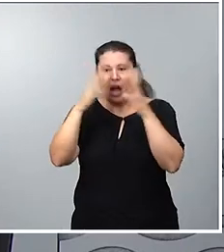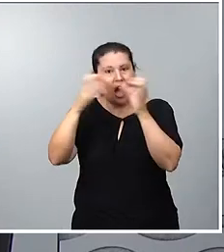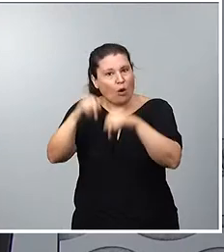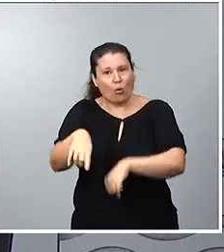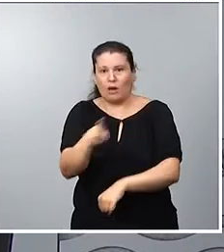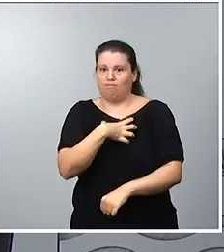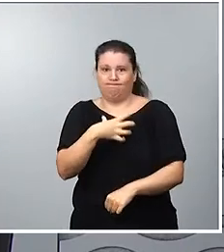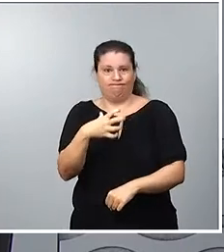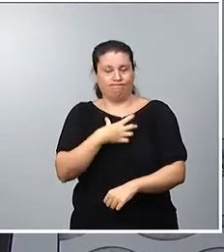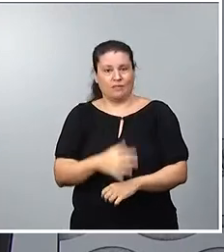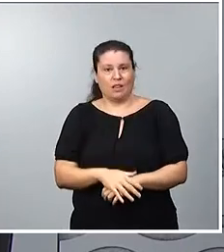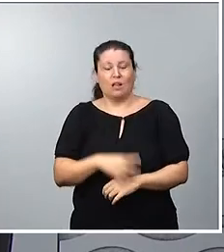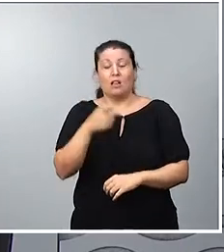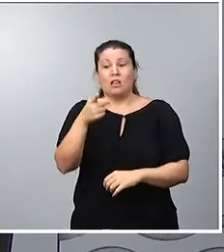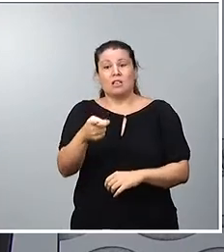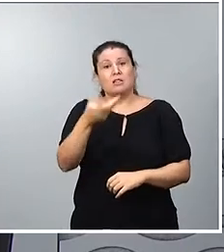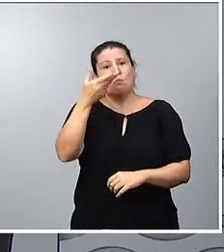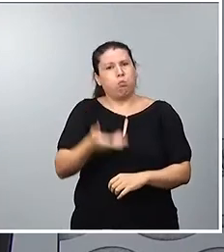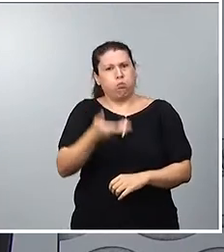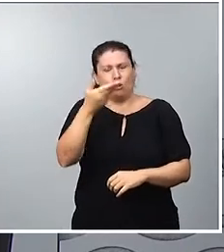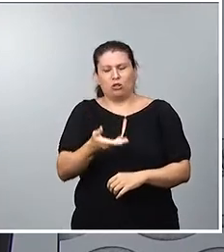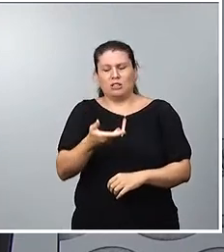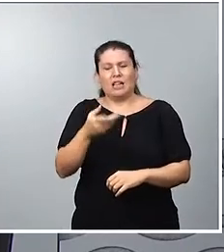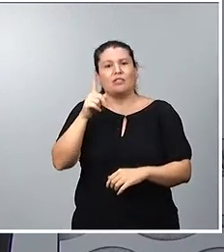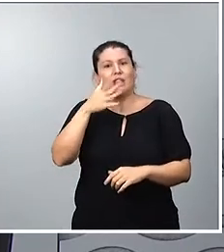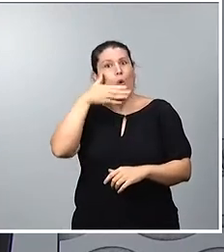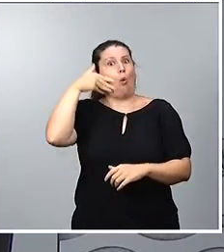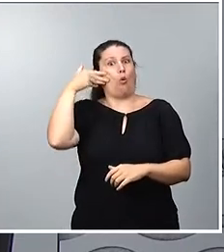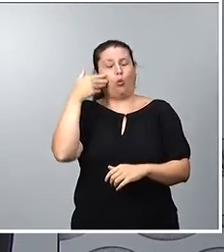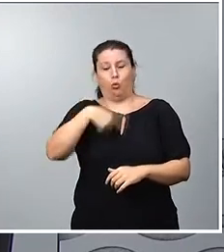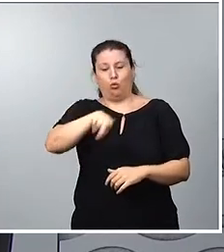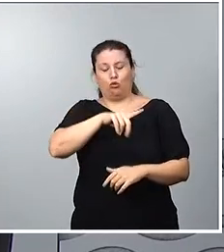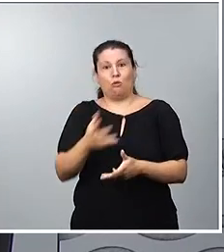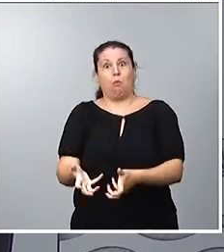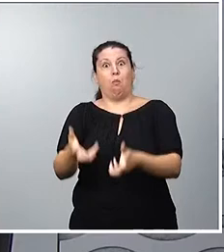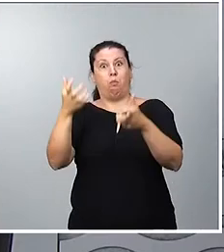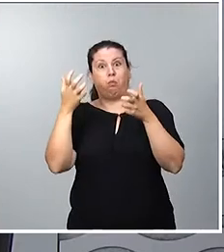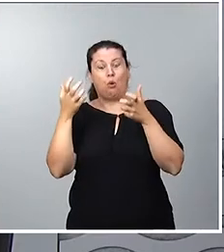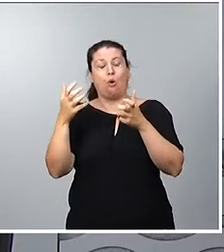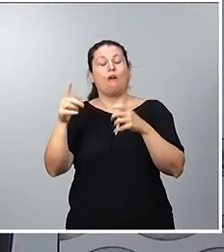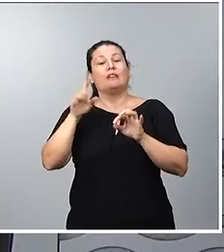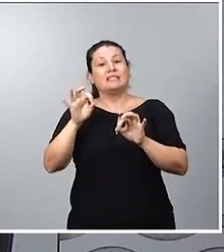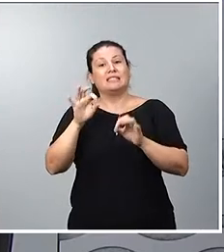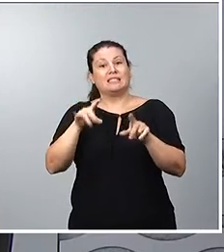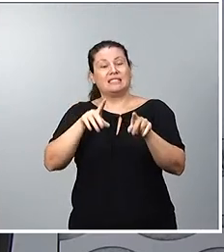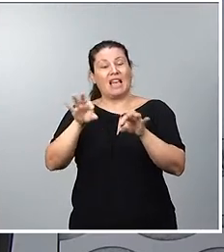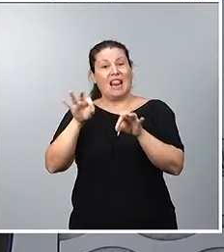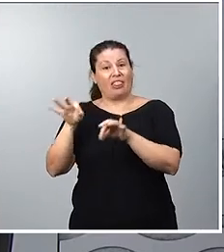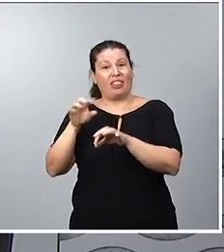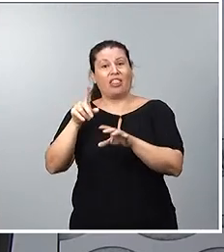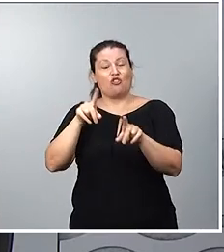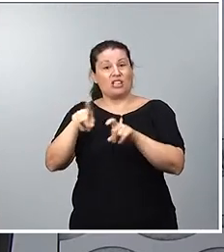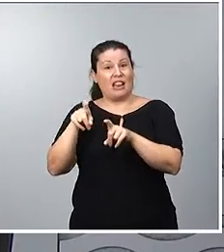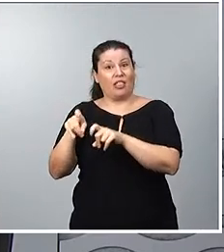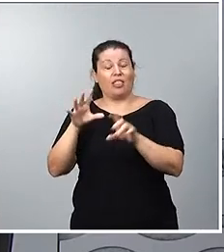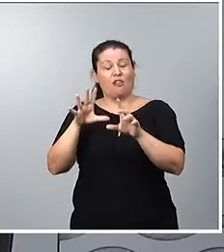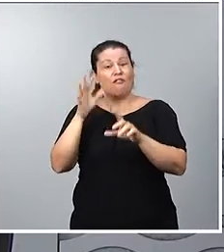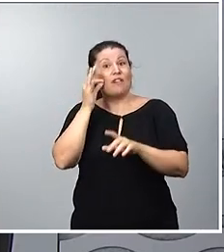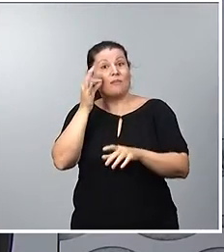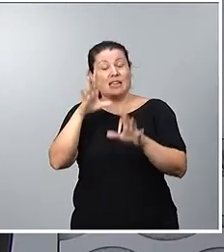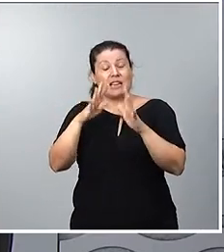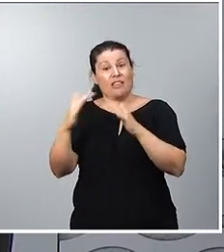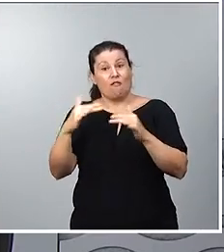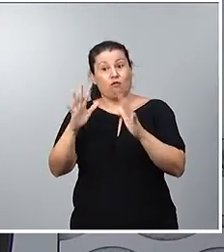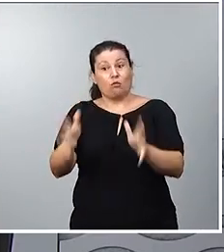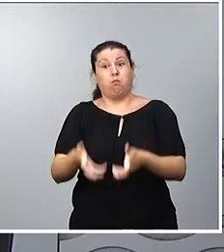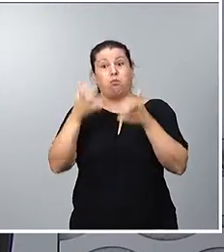hayan empañado un hito tan importante y del que nos sentimos tan orgullosos como es que la selección femenina de fútbol haya ganado el Mundial